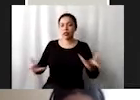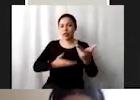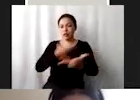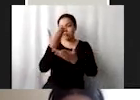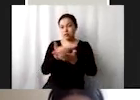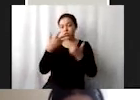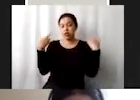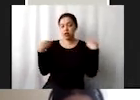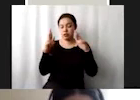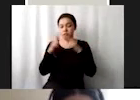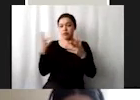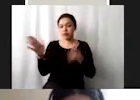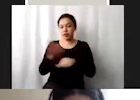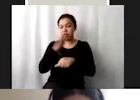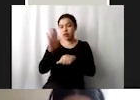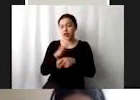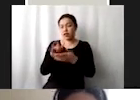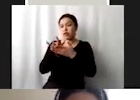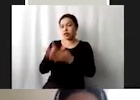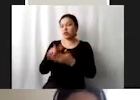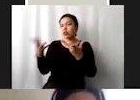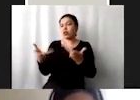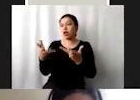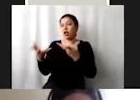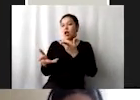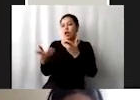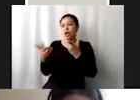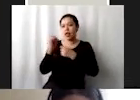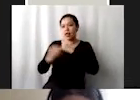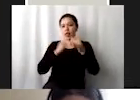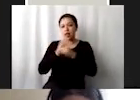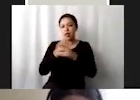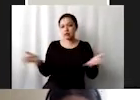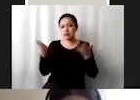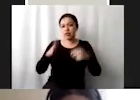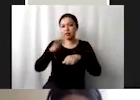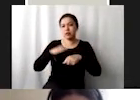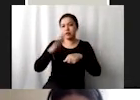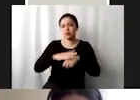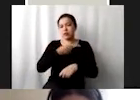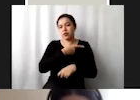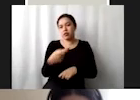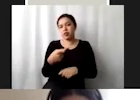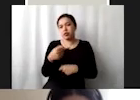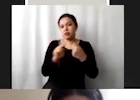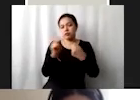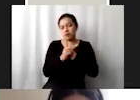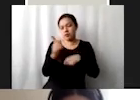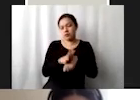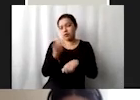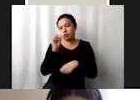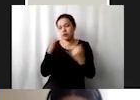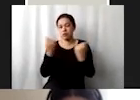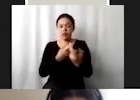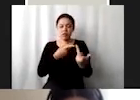que se ayude o se nutra mediante la cooperación internacional, sobre todo para los países más pobres. Eso para quien trabaja en